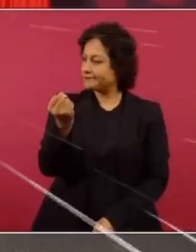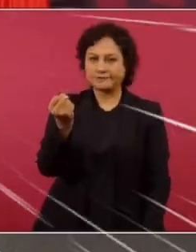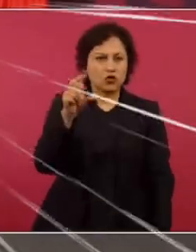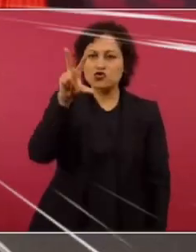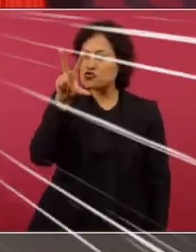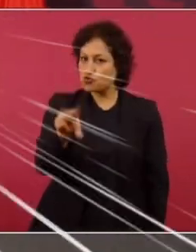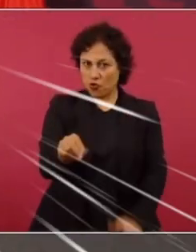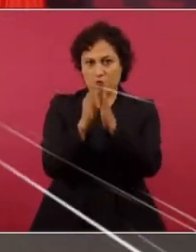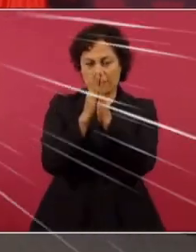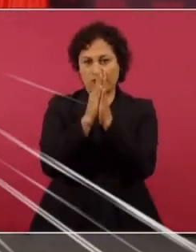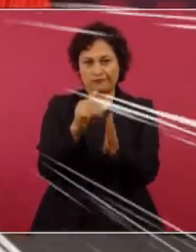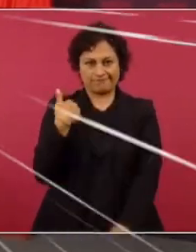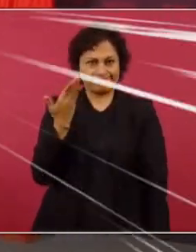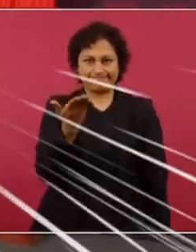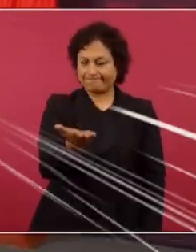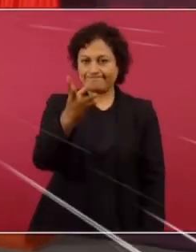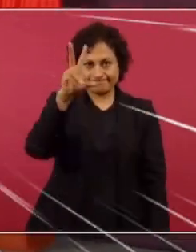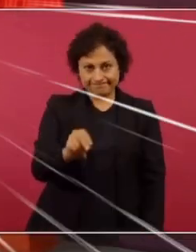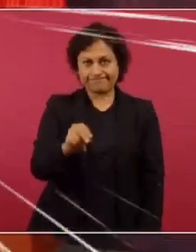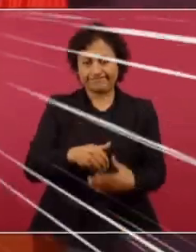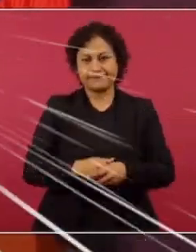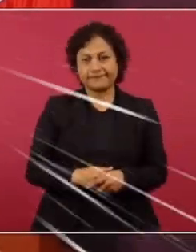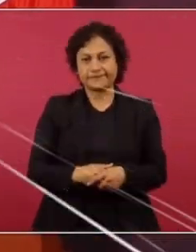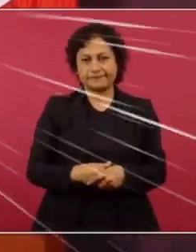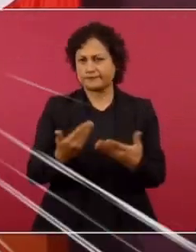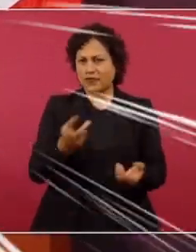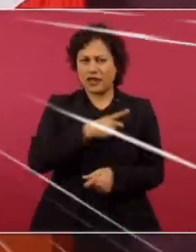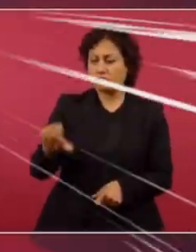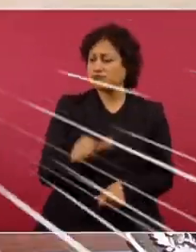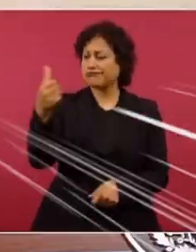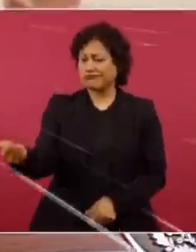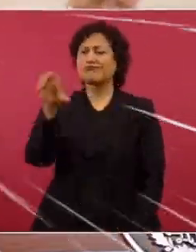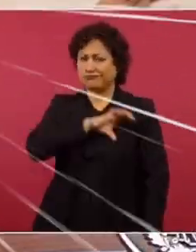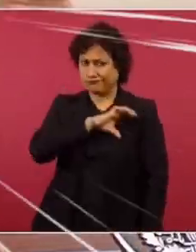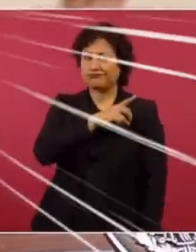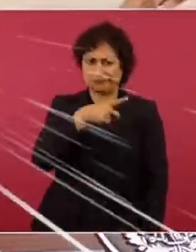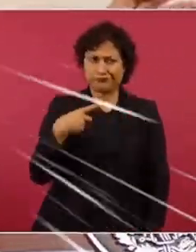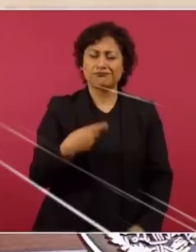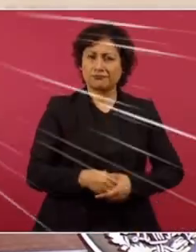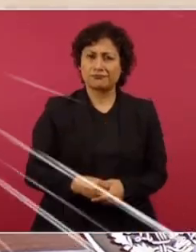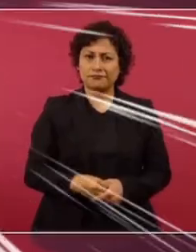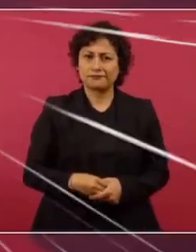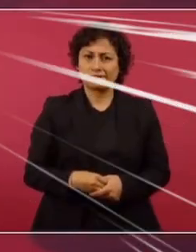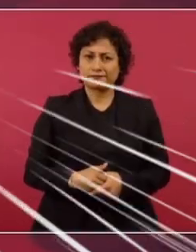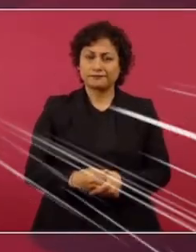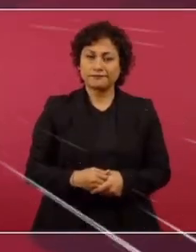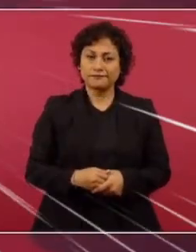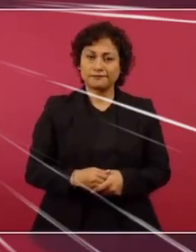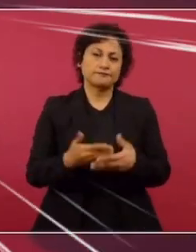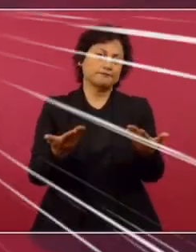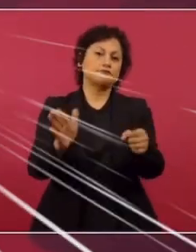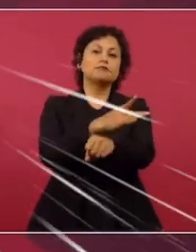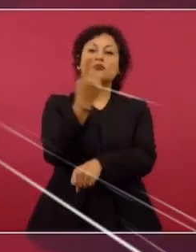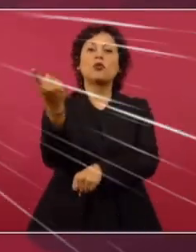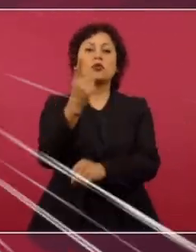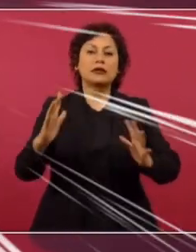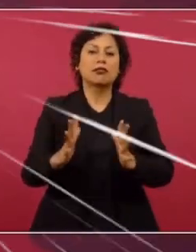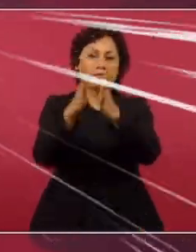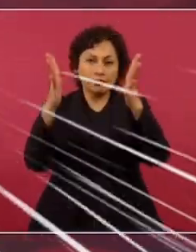no, no, no, no, amor al prójimo. Y que la democracia